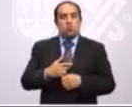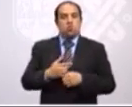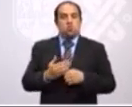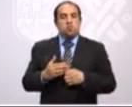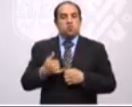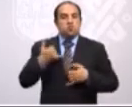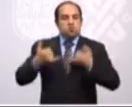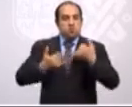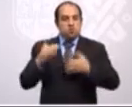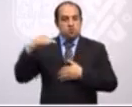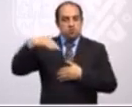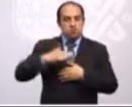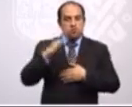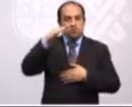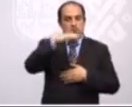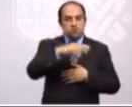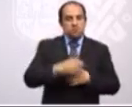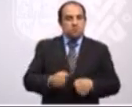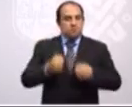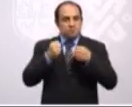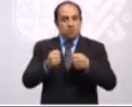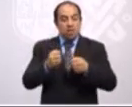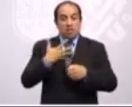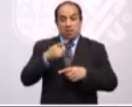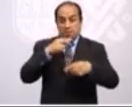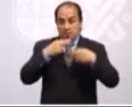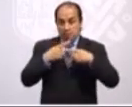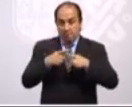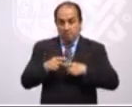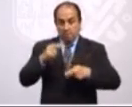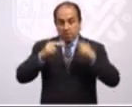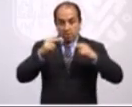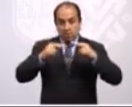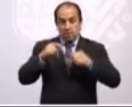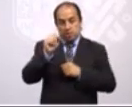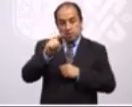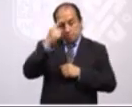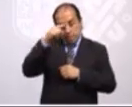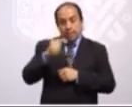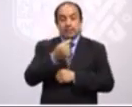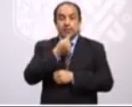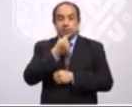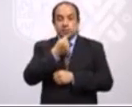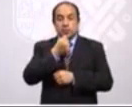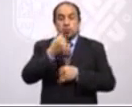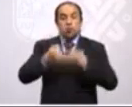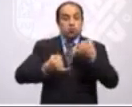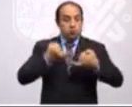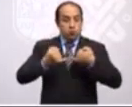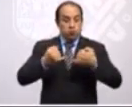hay de distinto nivel también incluso para juegos mecánicos infantiles, la que sigue.